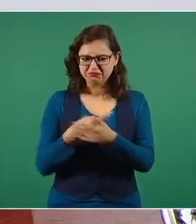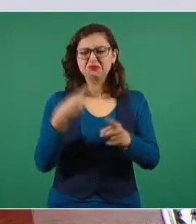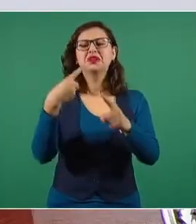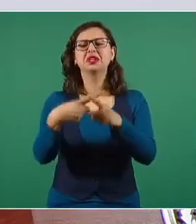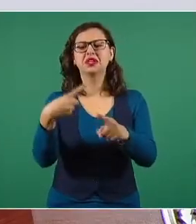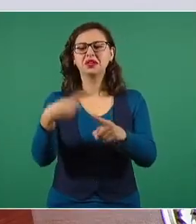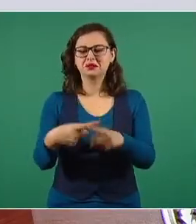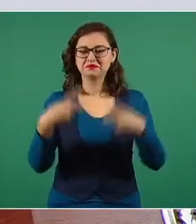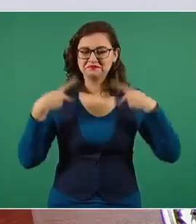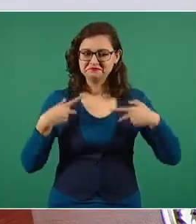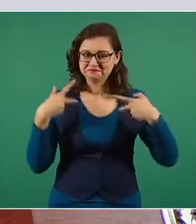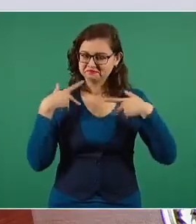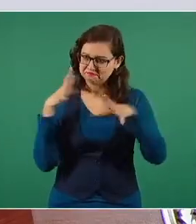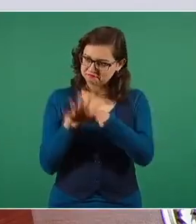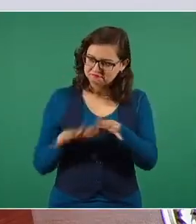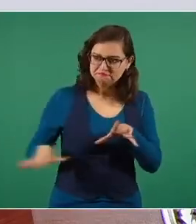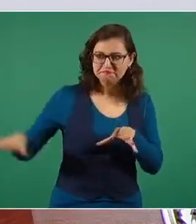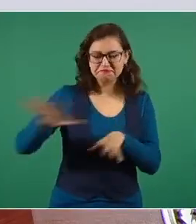esos siguieron.